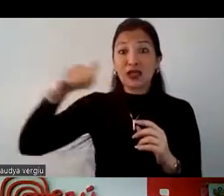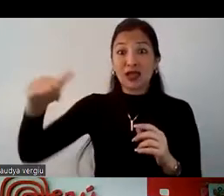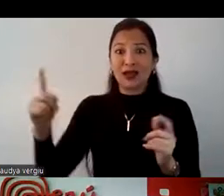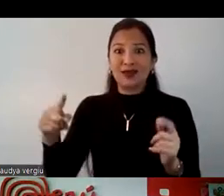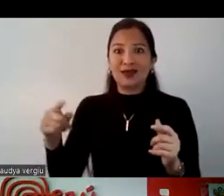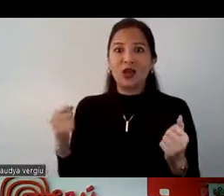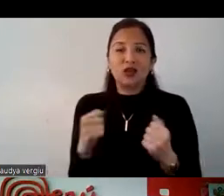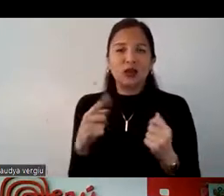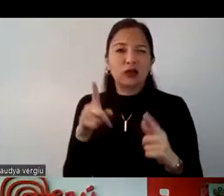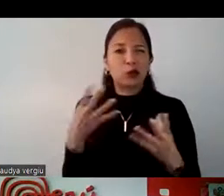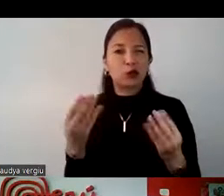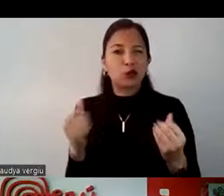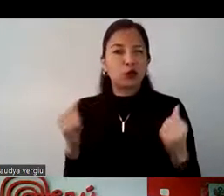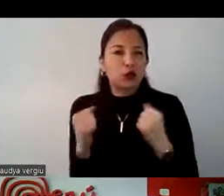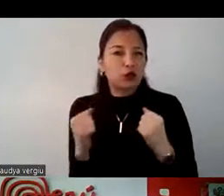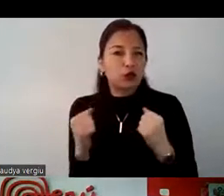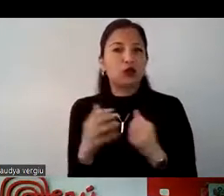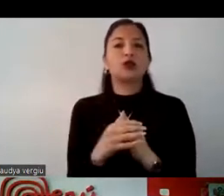porque hace mucho frío aquí.